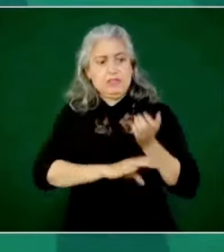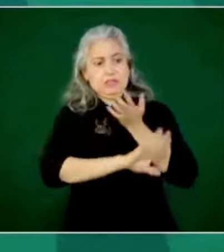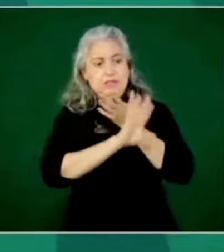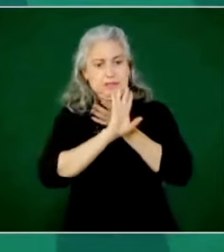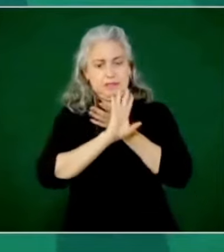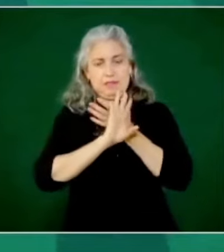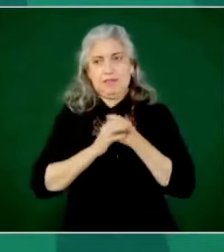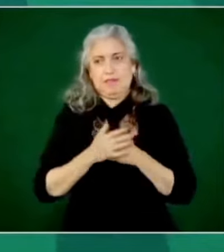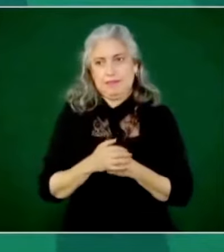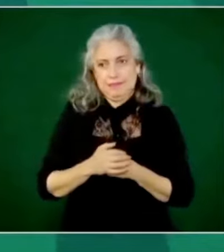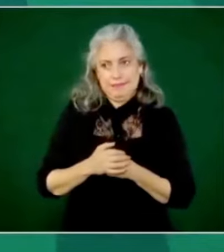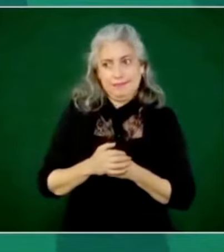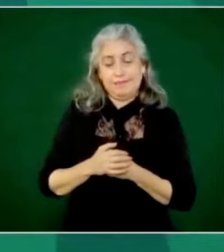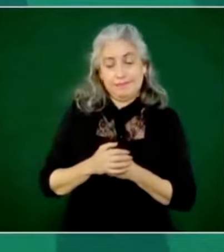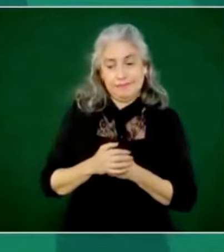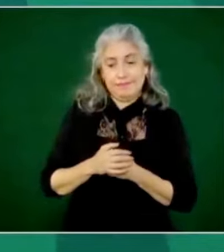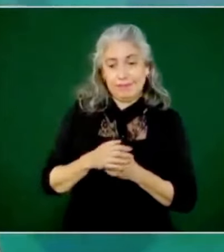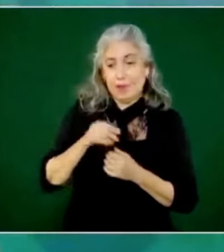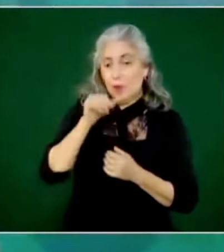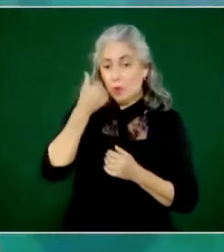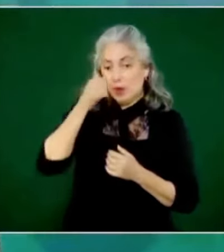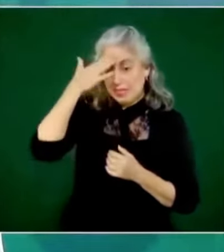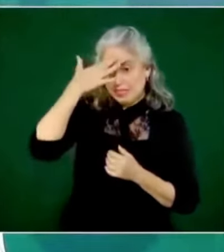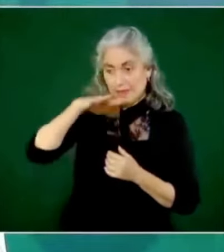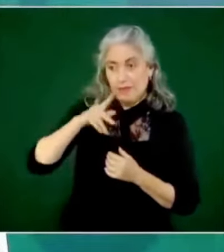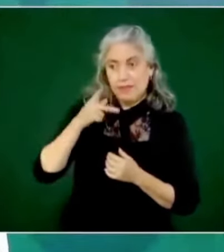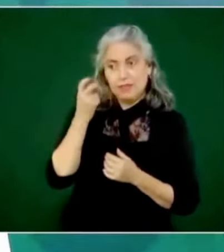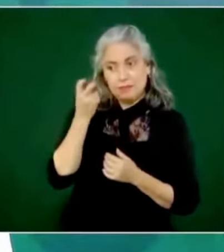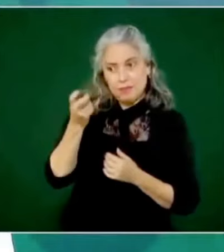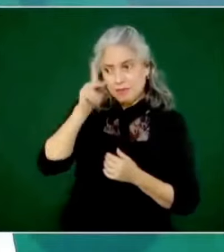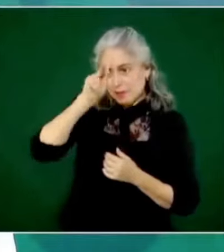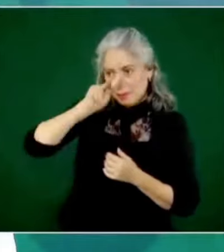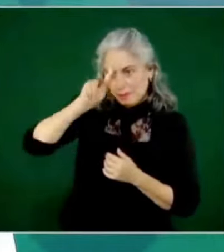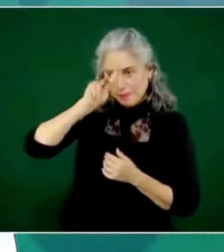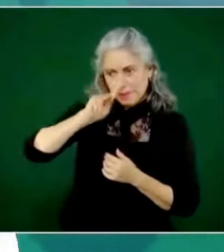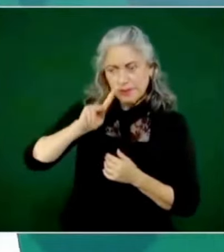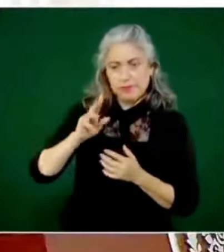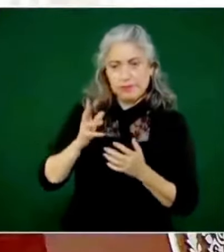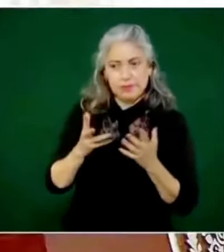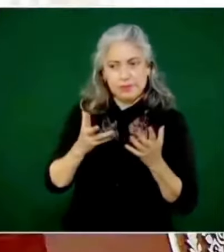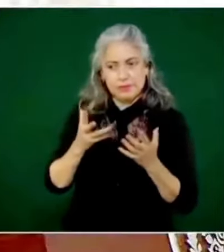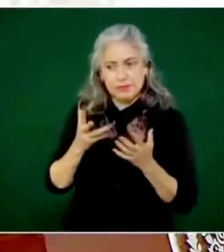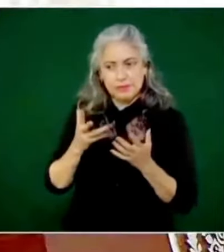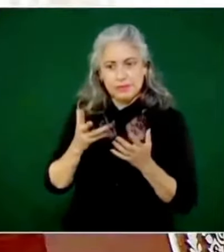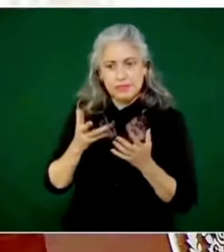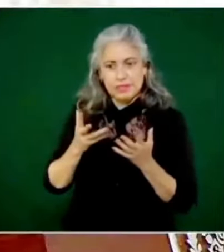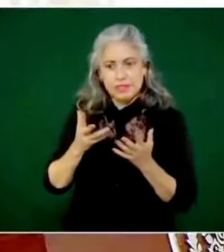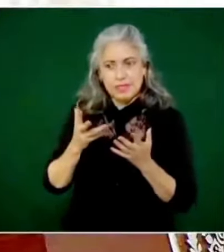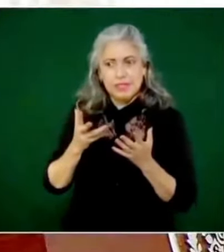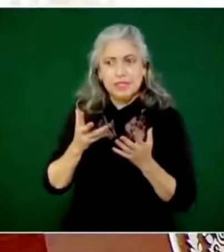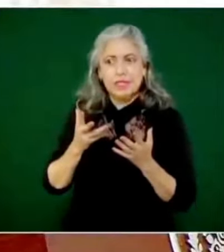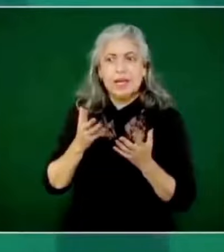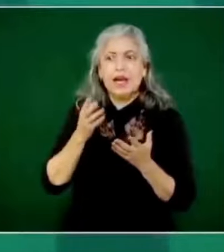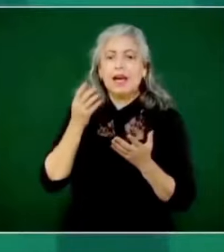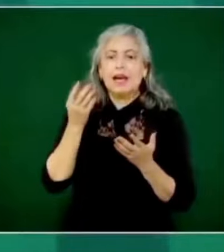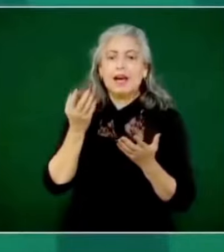Por eso procuró diferenciar lo anticlerical